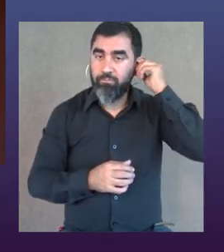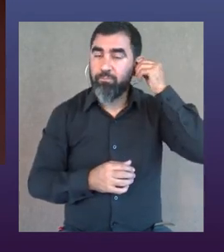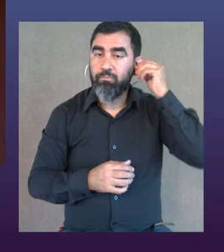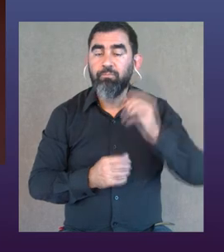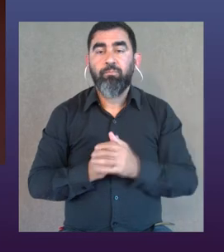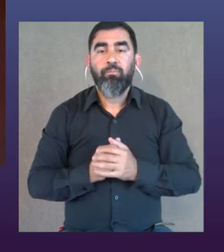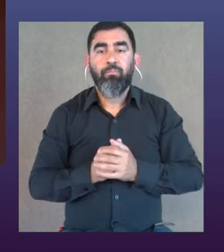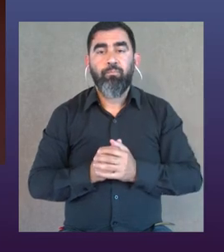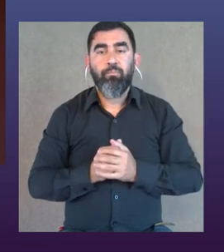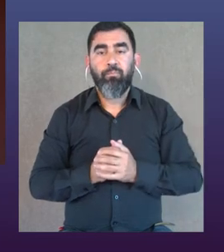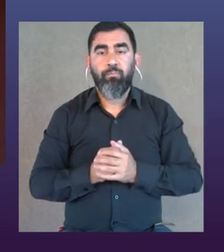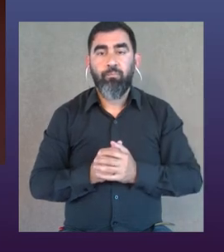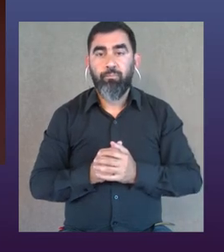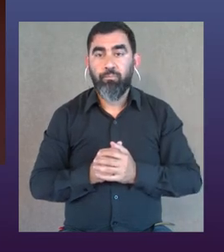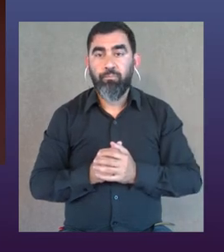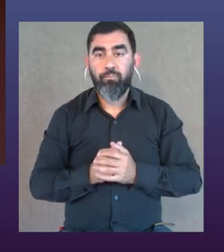¿Valentina?